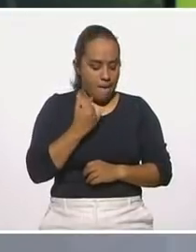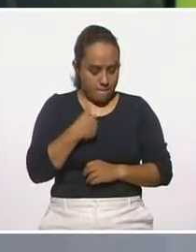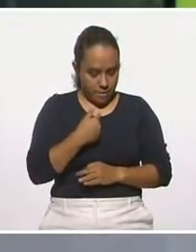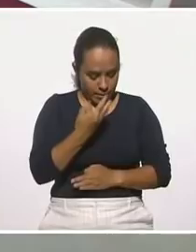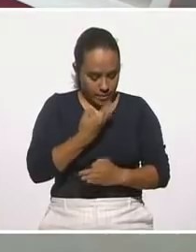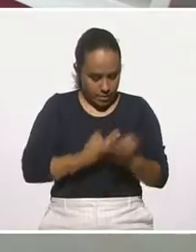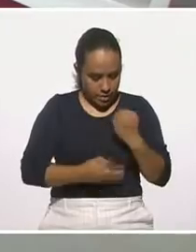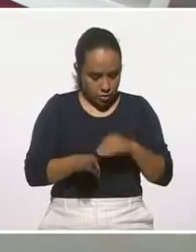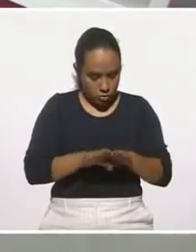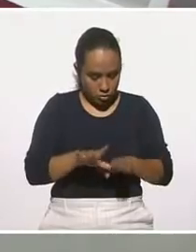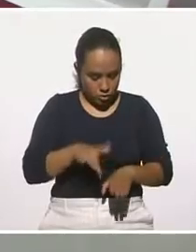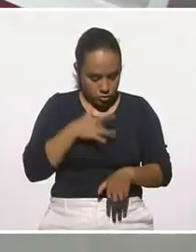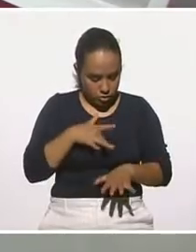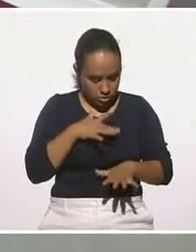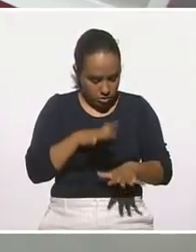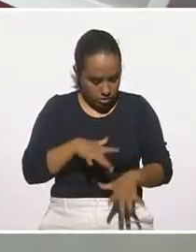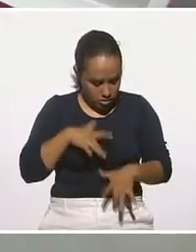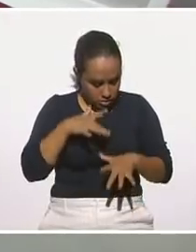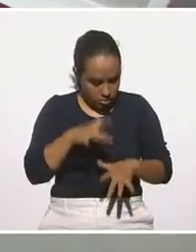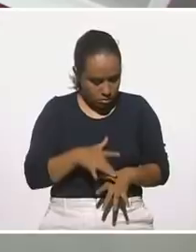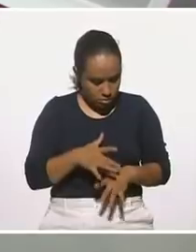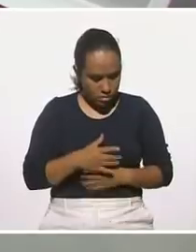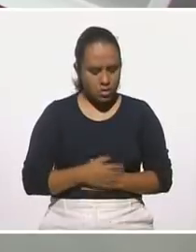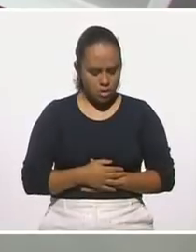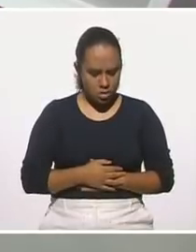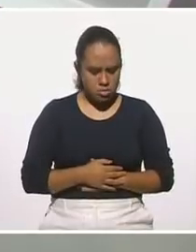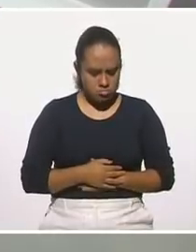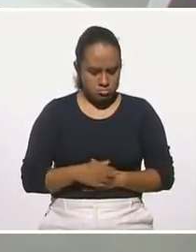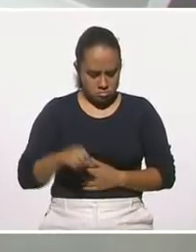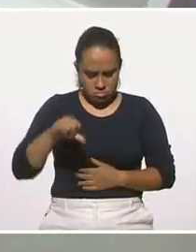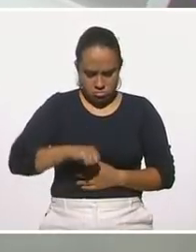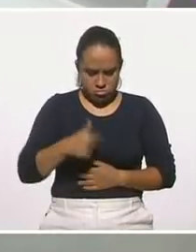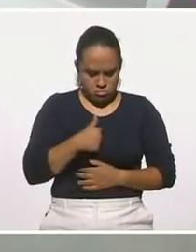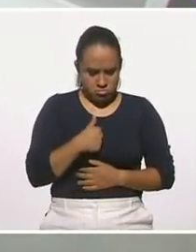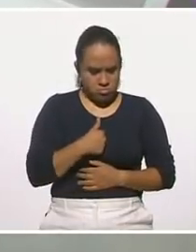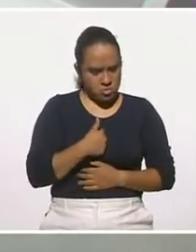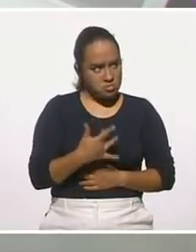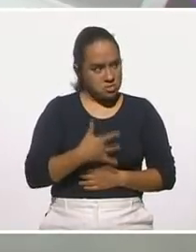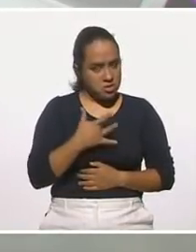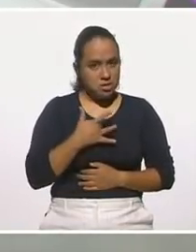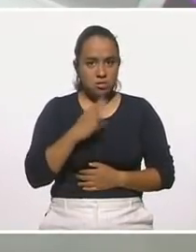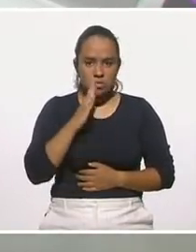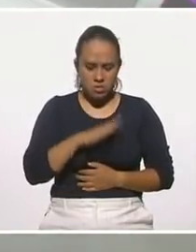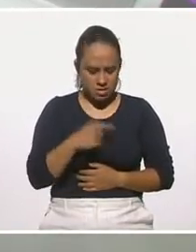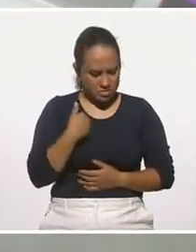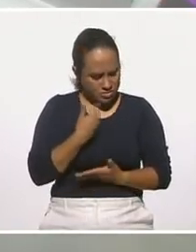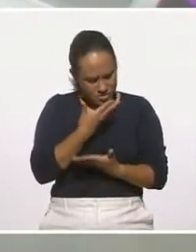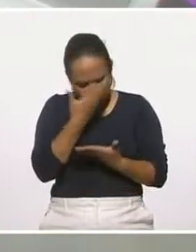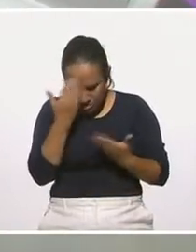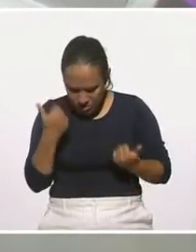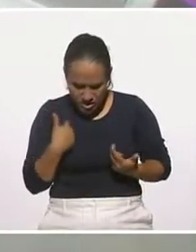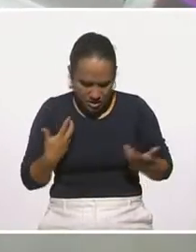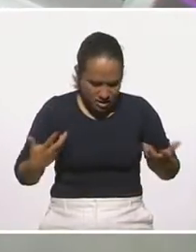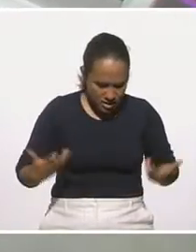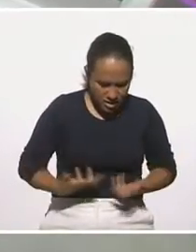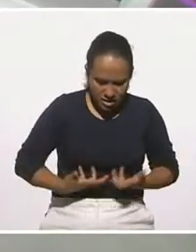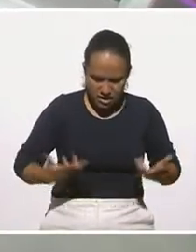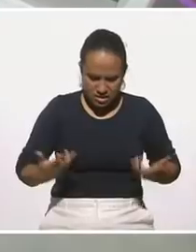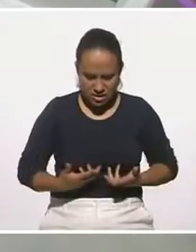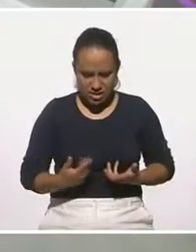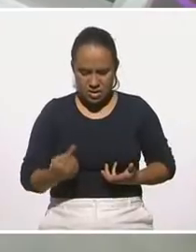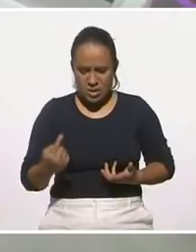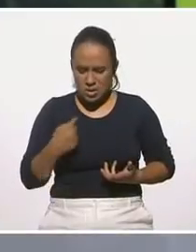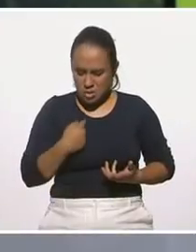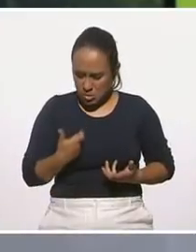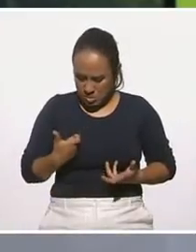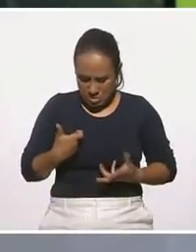de ser compasivo contigo, de decir, bueno, hoy me siento mal, no sé qué hacer, no sé, no tengo un peso en